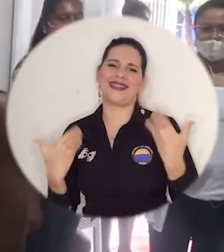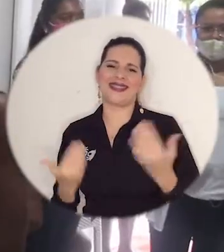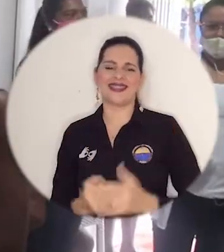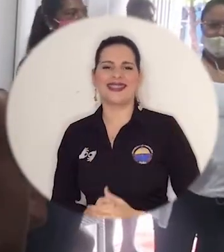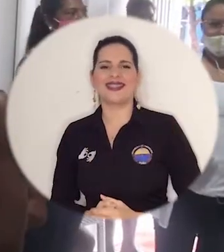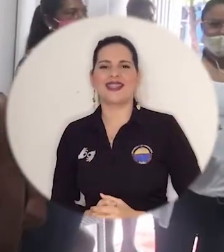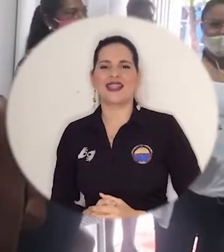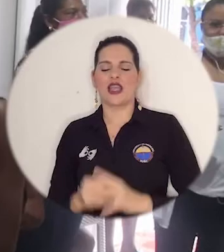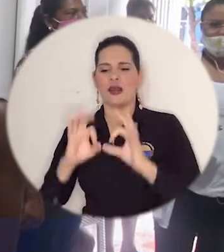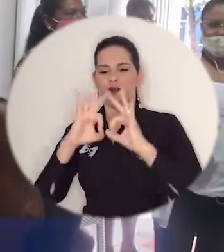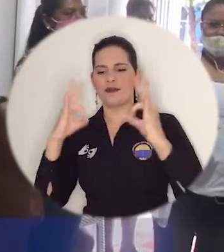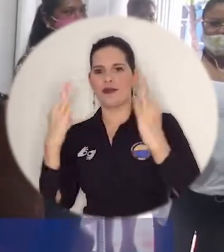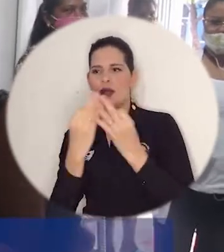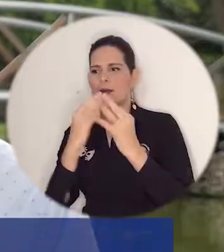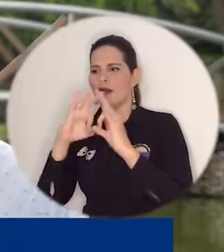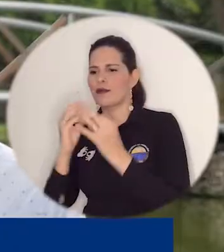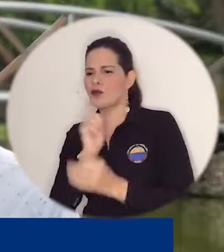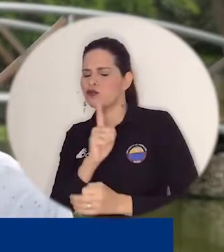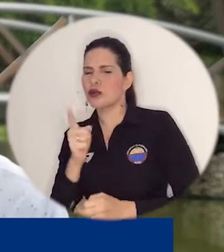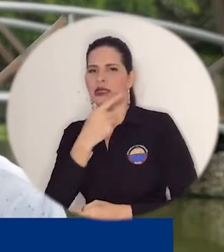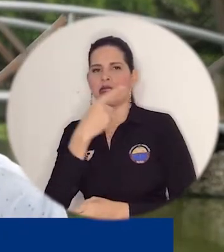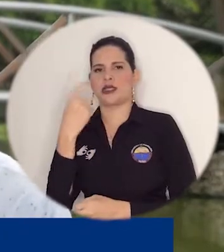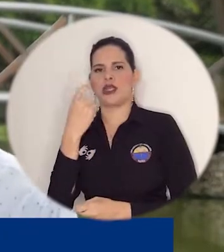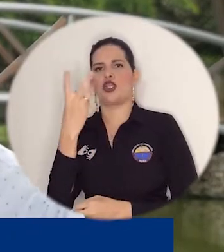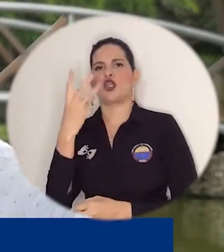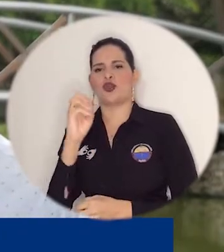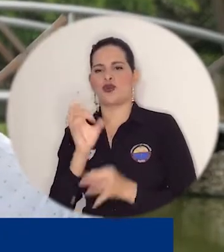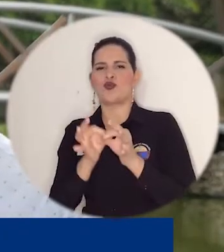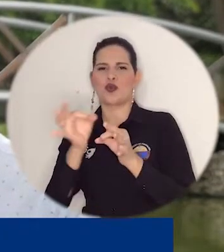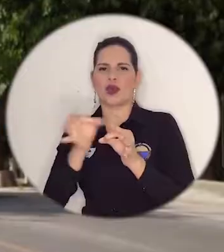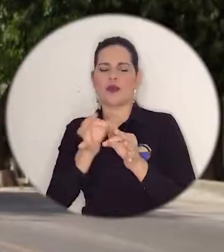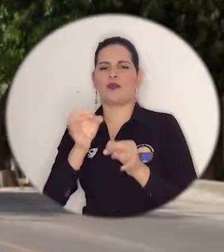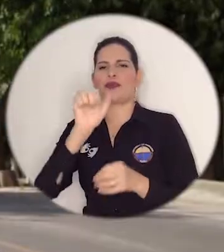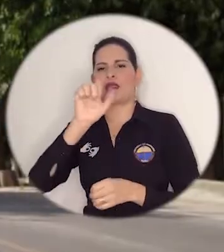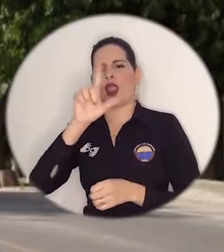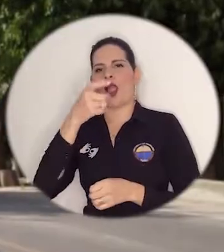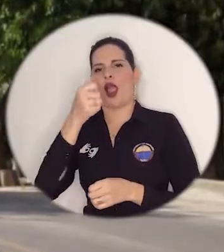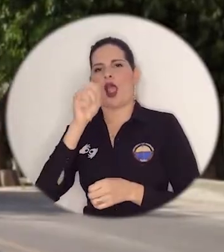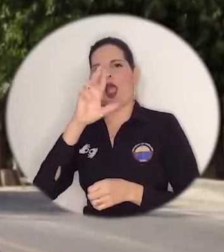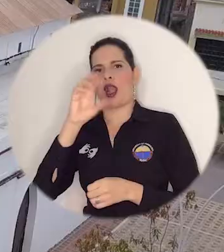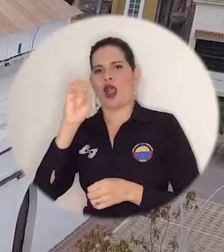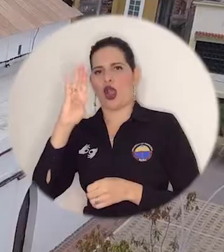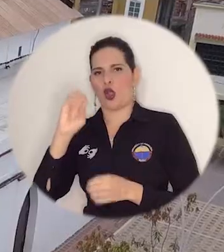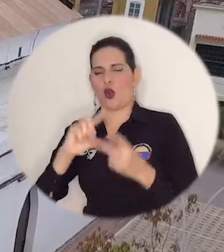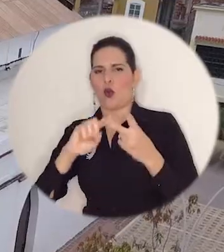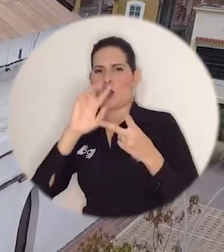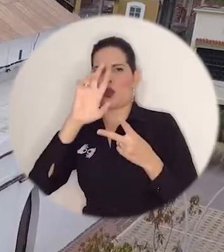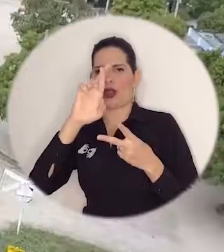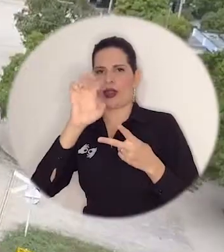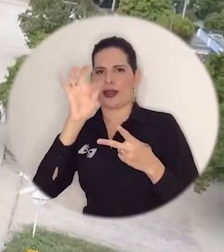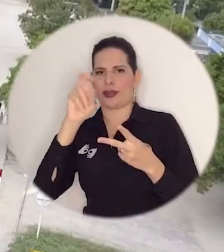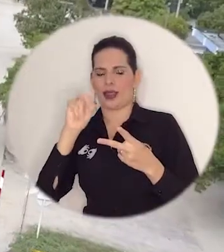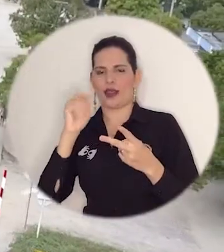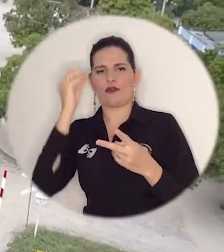Más de 130 familias de los municipios de Algarrobo, Retén, Fundación y Aracataca.